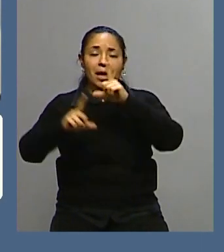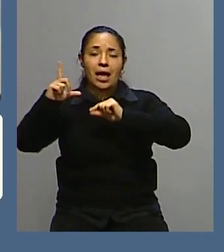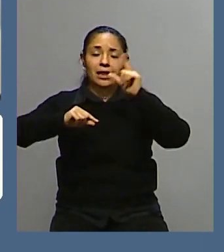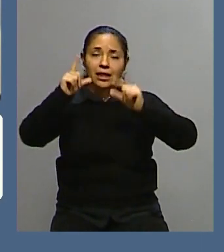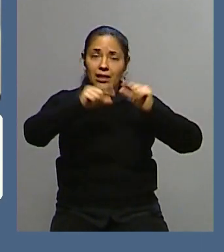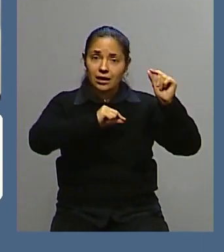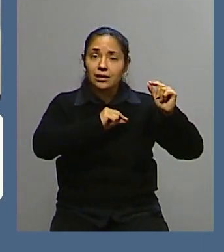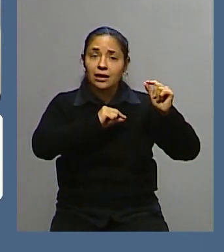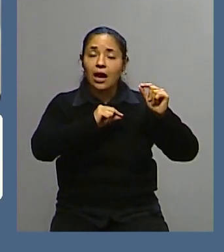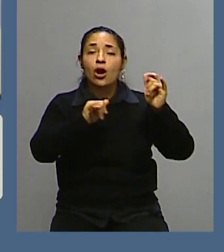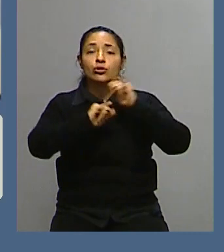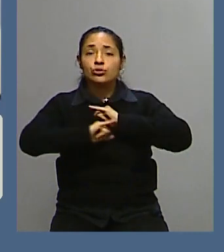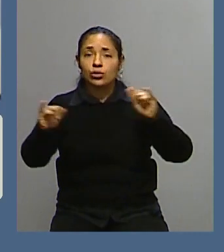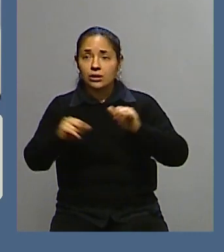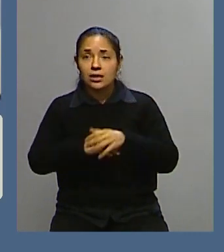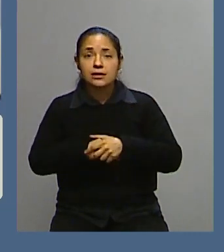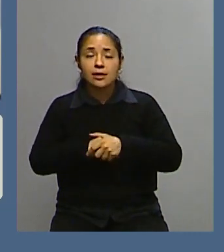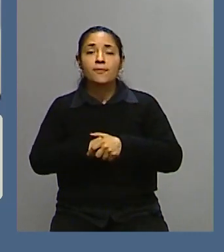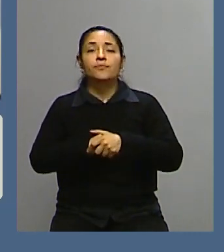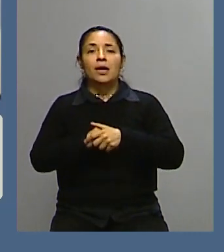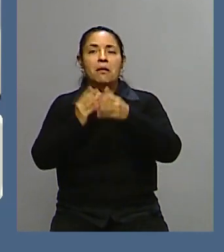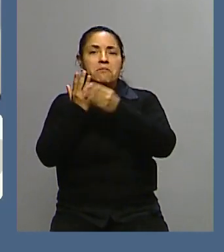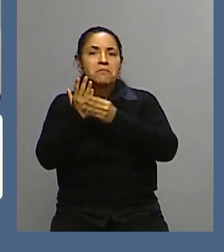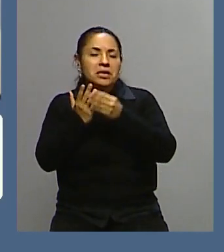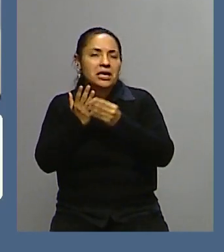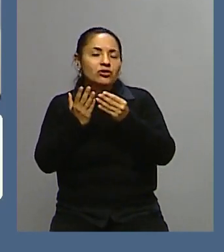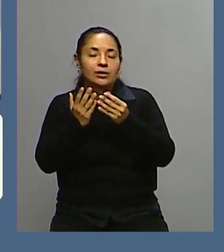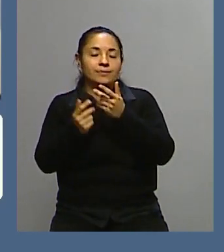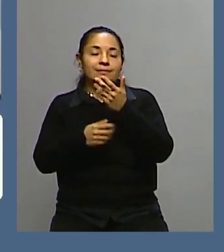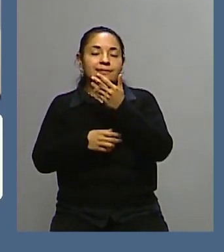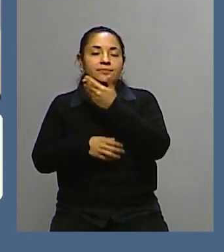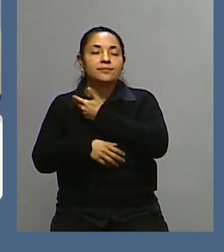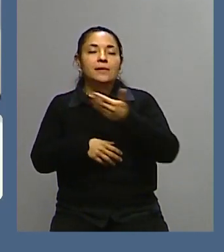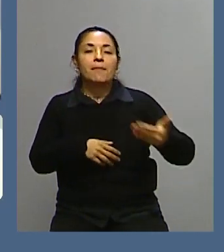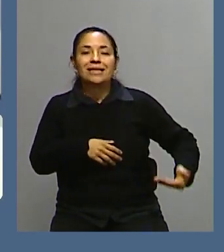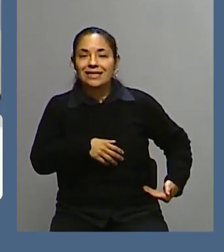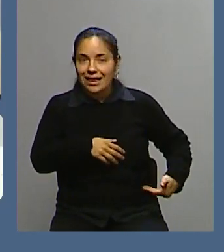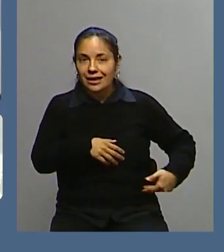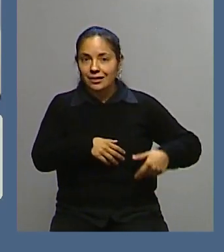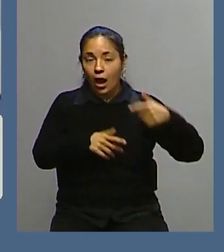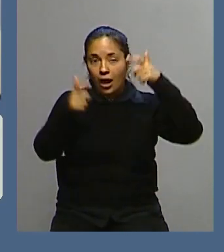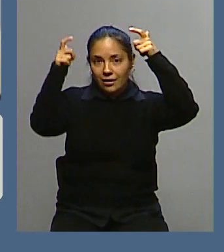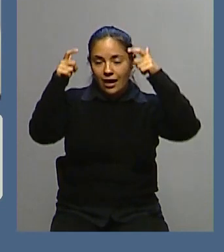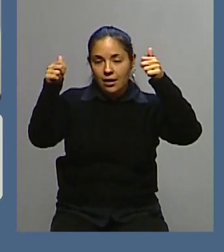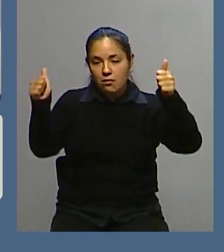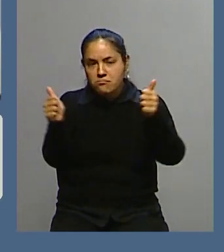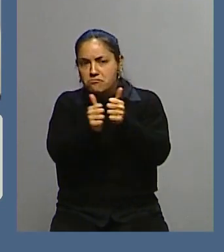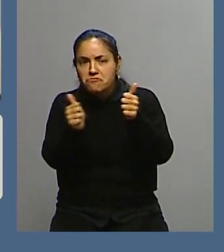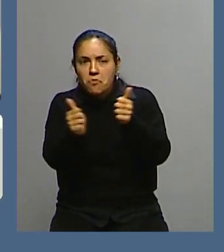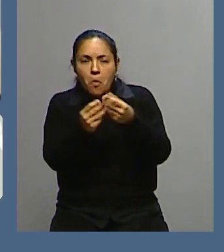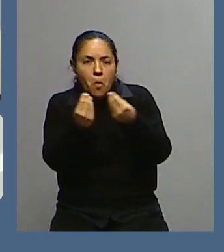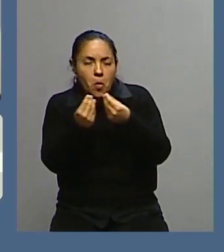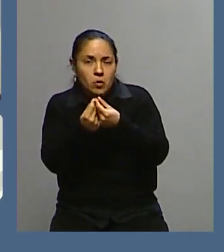la última noticia era la cantidad de ministros que pasaron durante su corona y la cantidad de